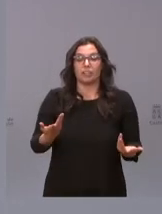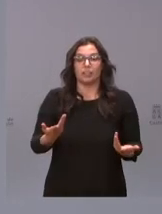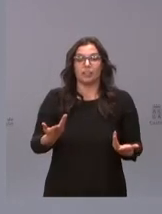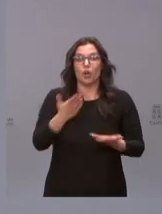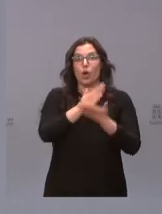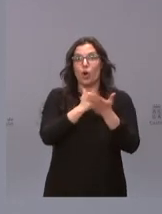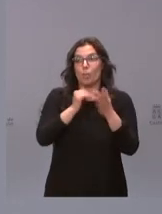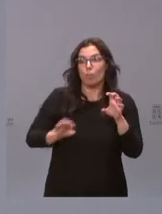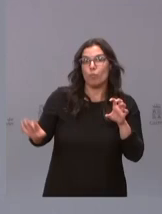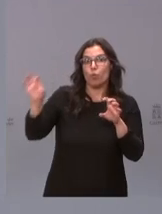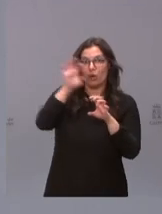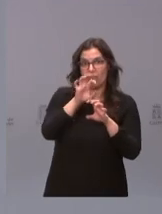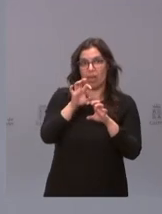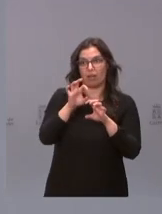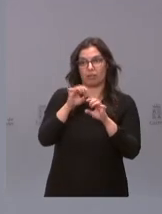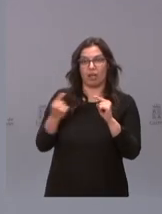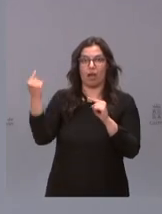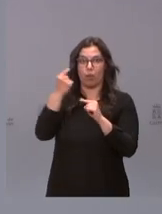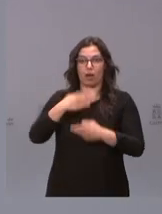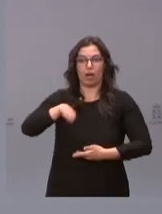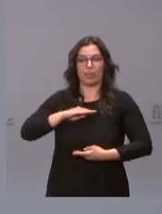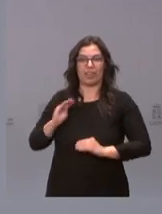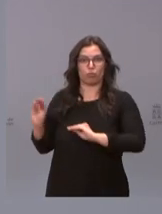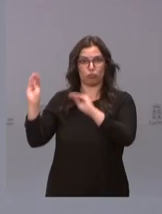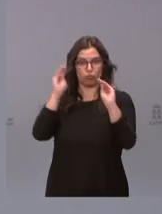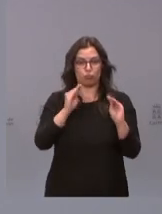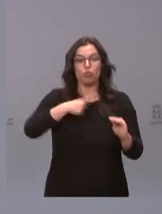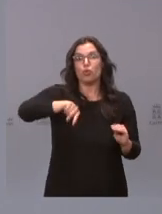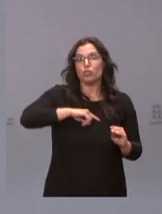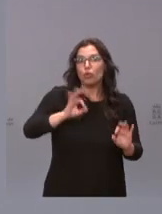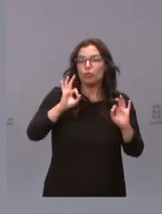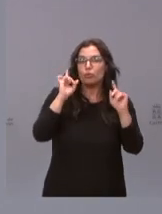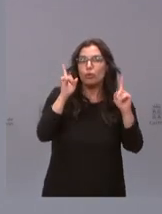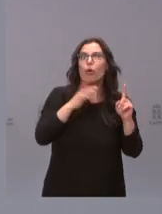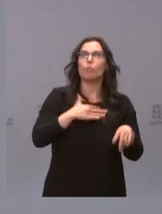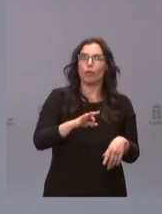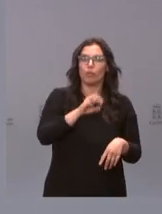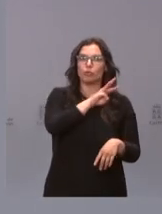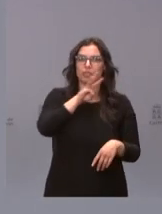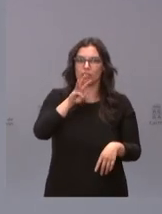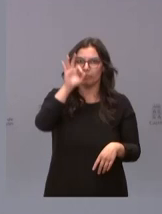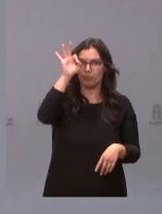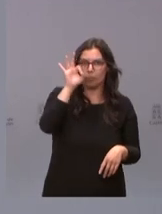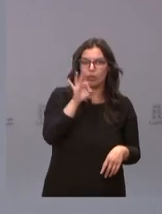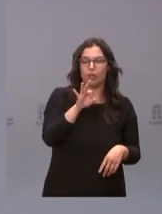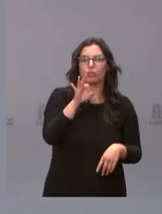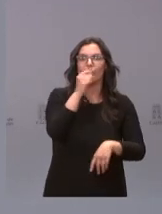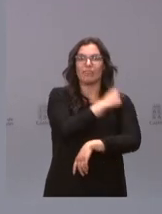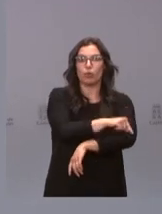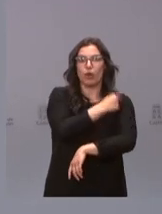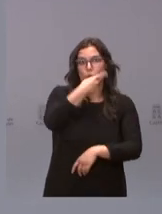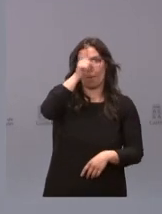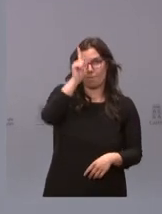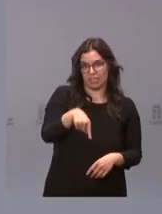comunidades autónomas y en concreto la Junta de Castilla y León es de poder vacunar a un tercio de nuestra población al mes